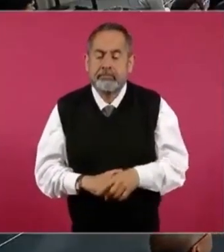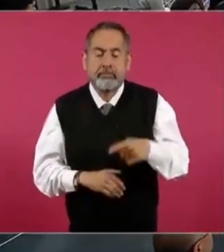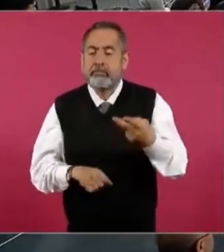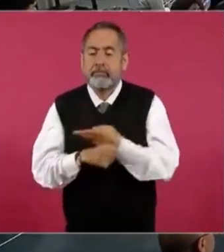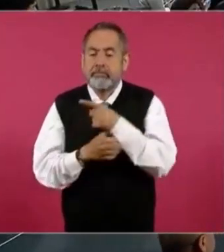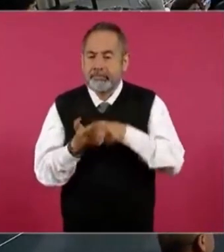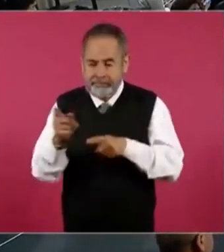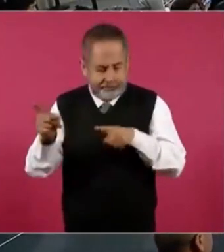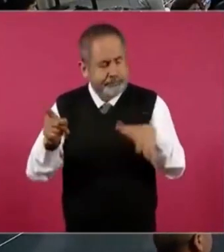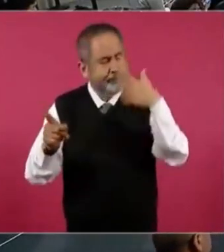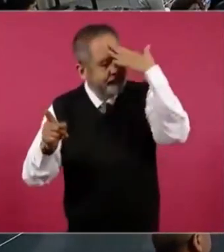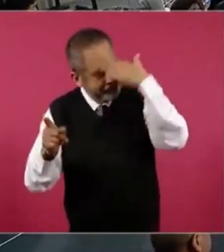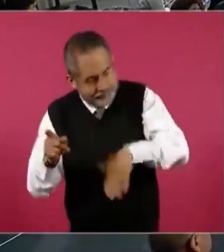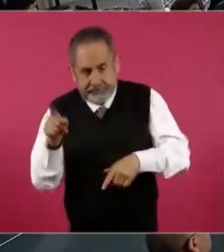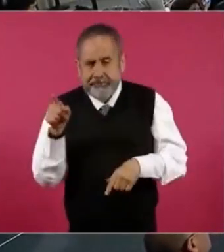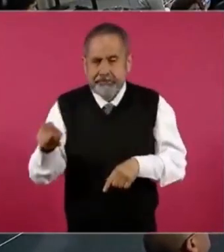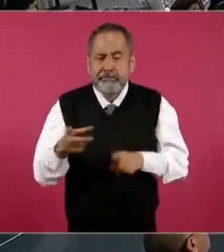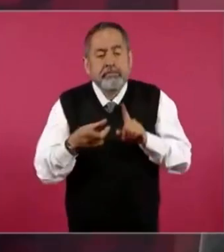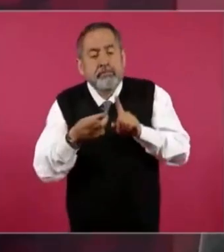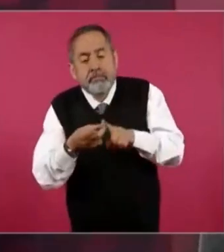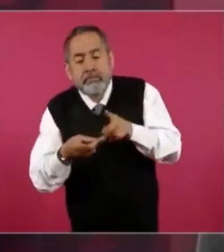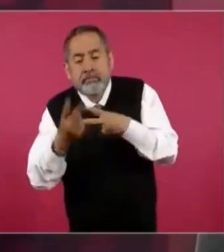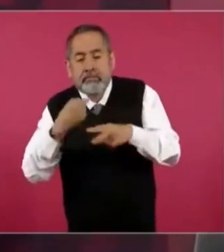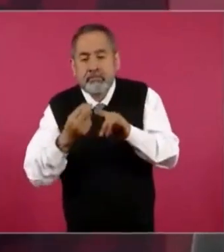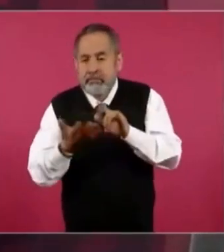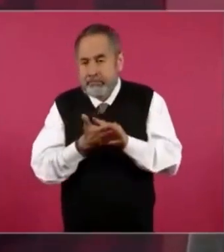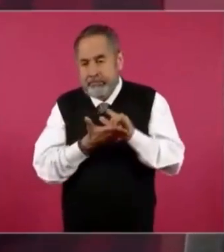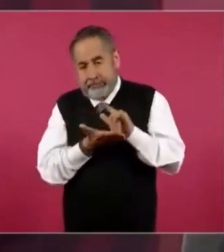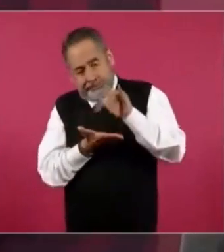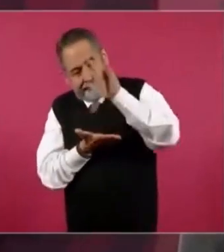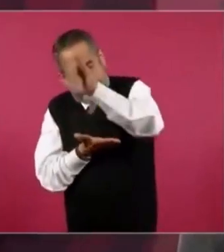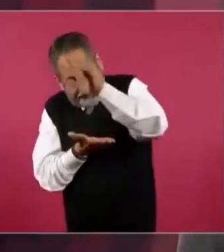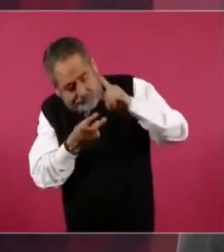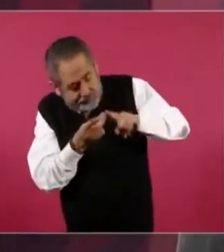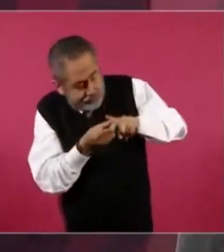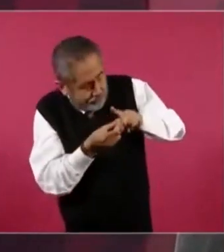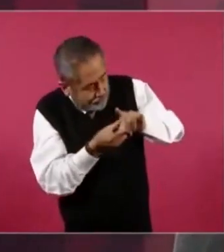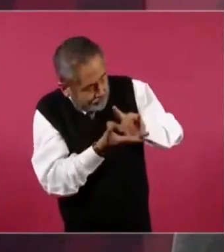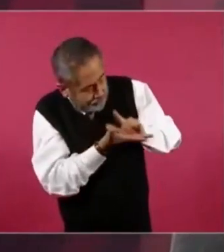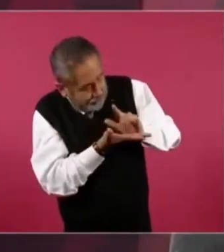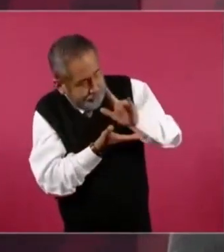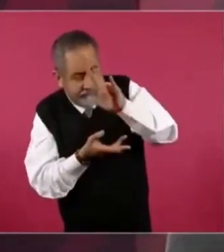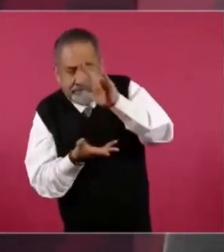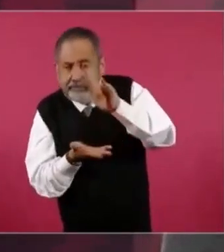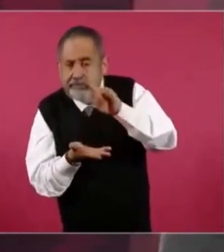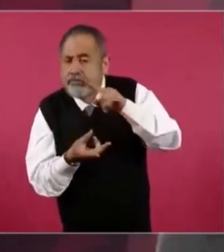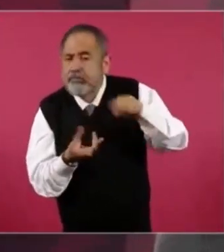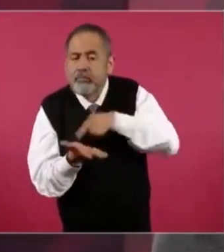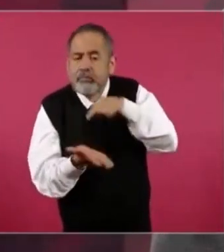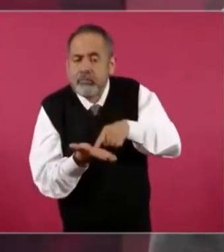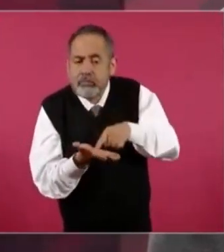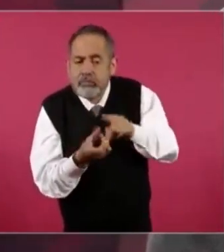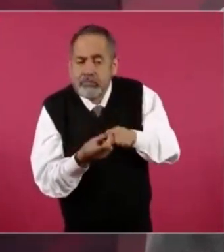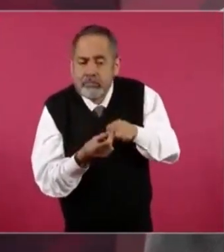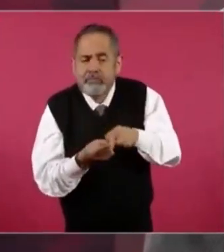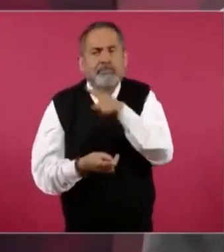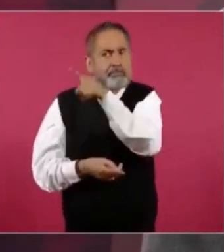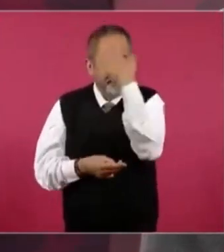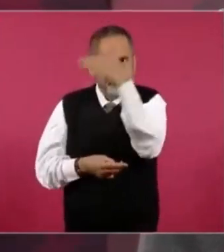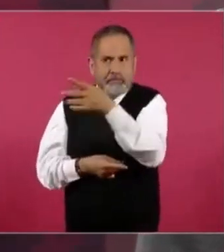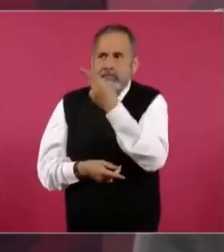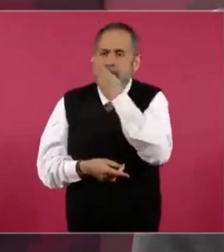que saben de dónde salió el avión y